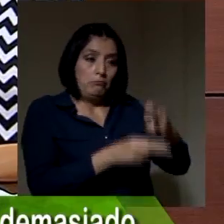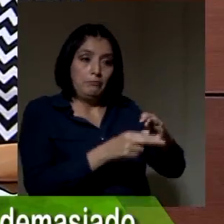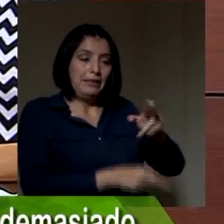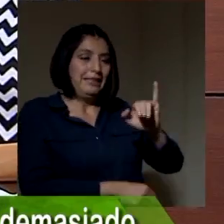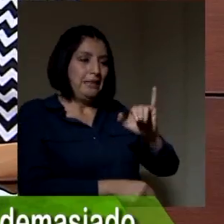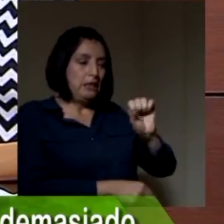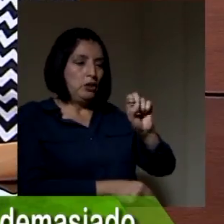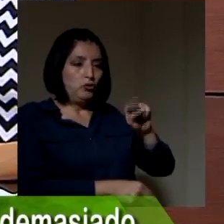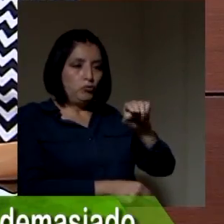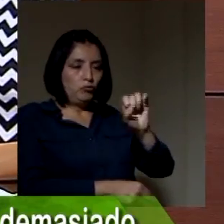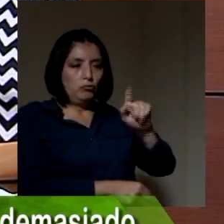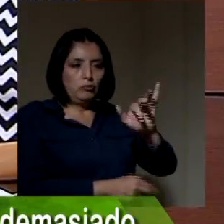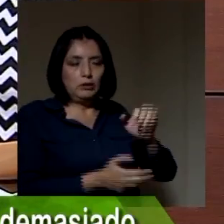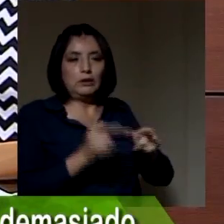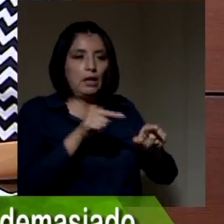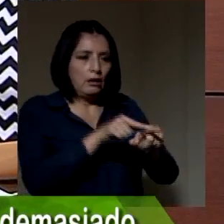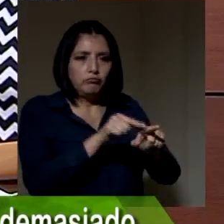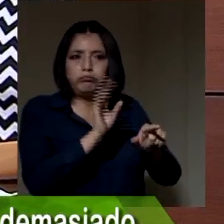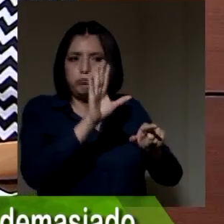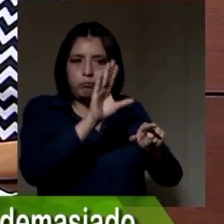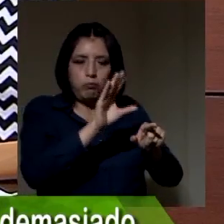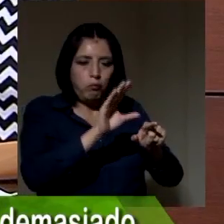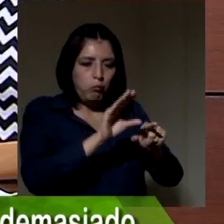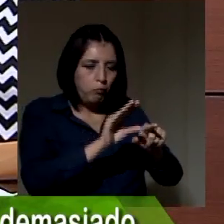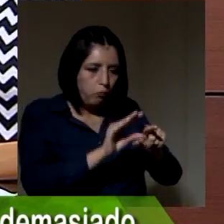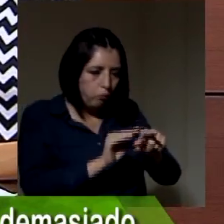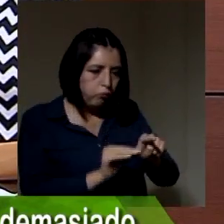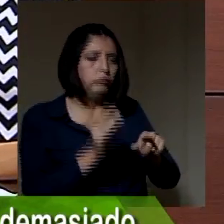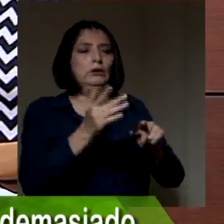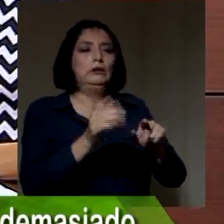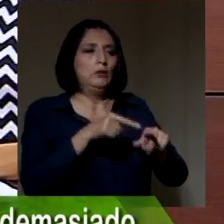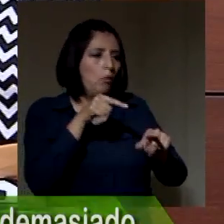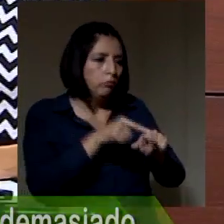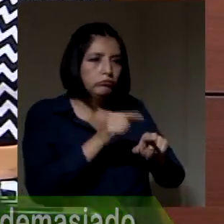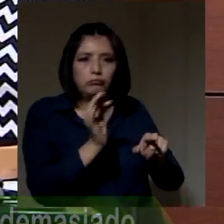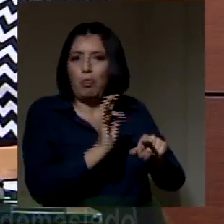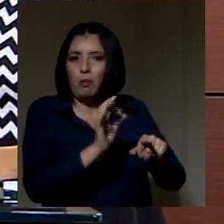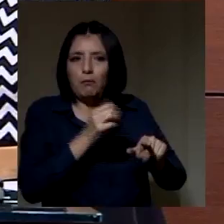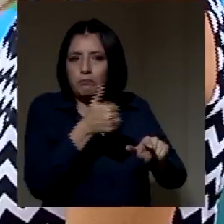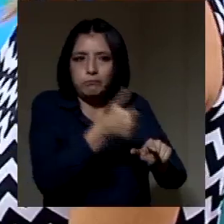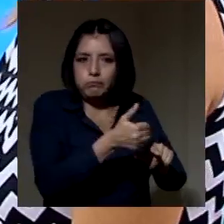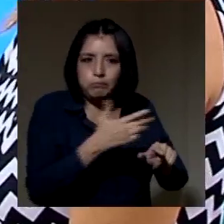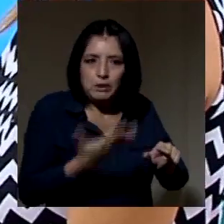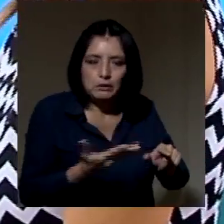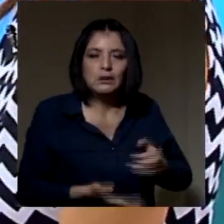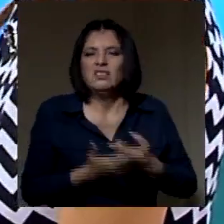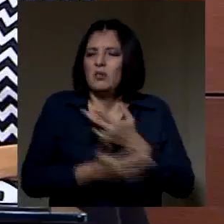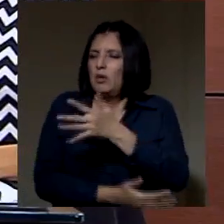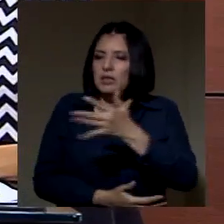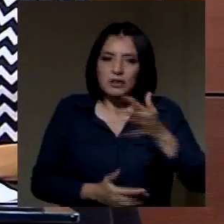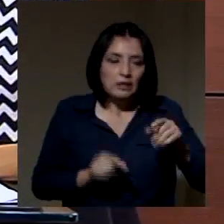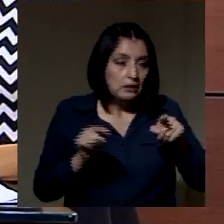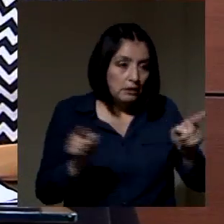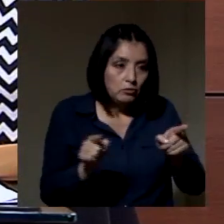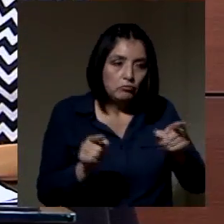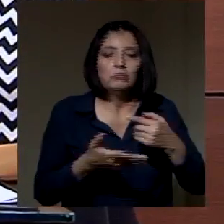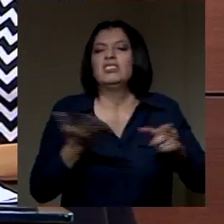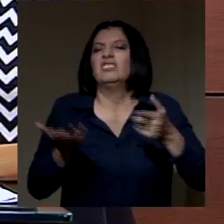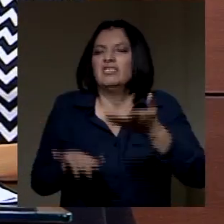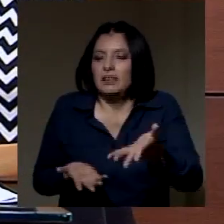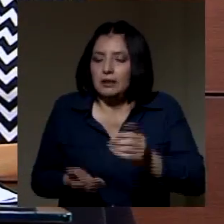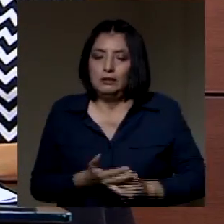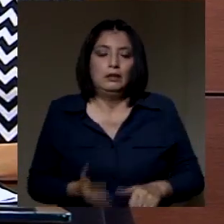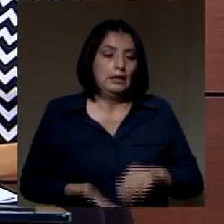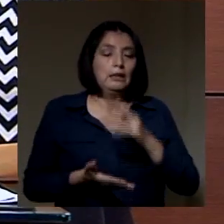hay una disminución de la producción de la insulina o es que esta insulina no está funcionando bien. Cualquiera de esas dos situaciones hace que